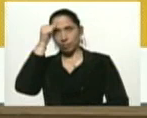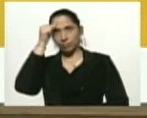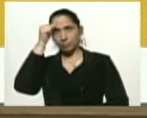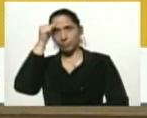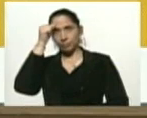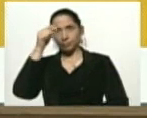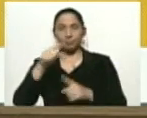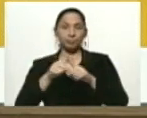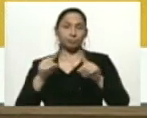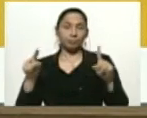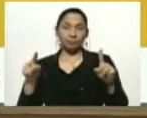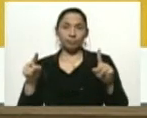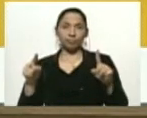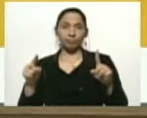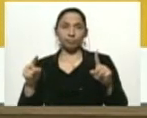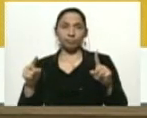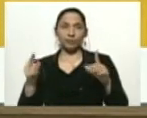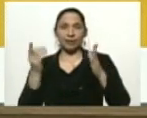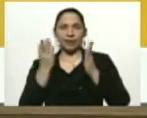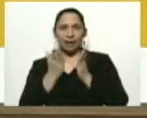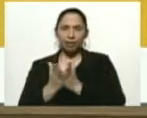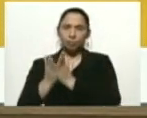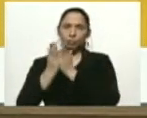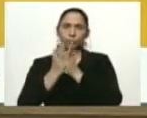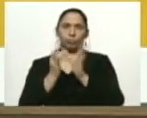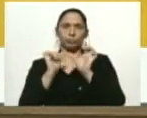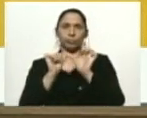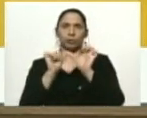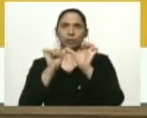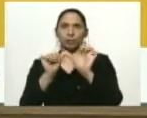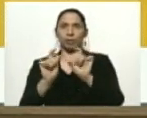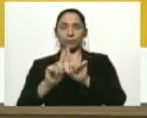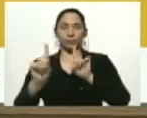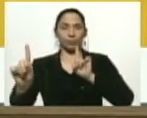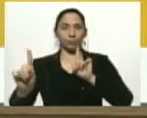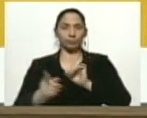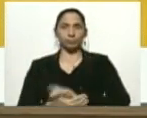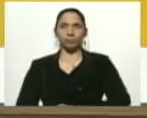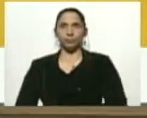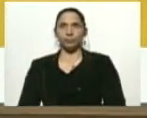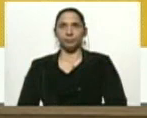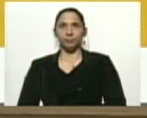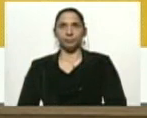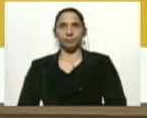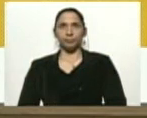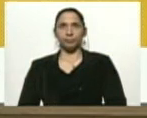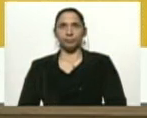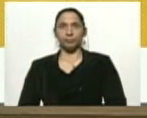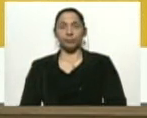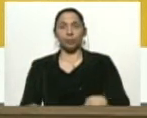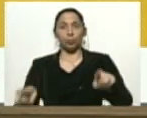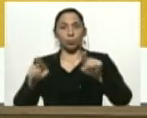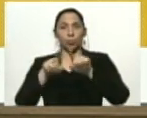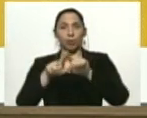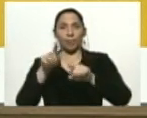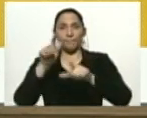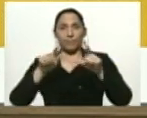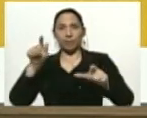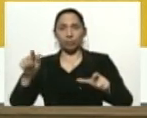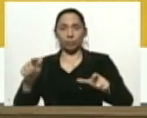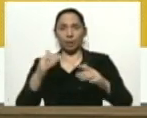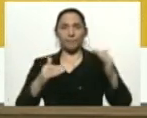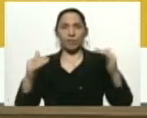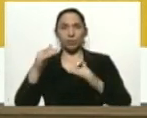pero que el estudio se mantiene a distancia. Al igual que las personas mayores de